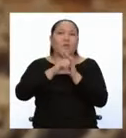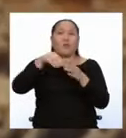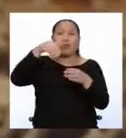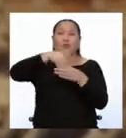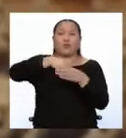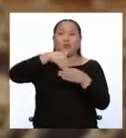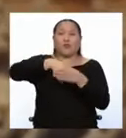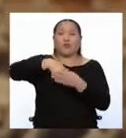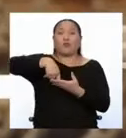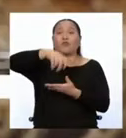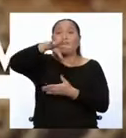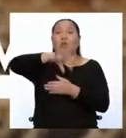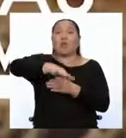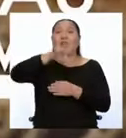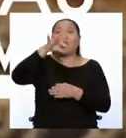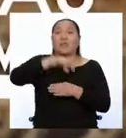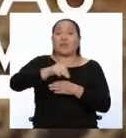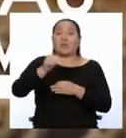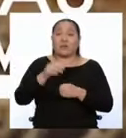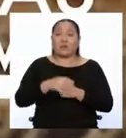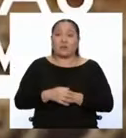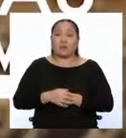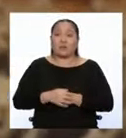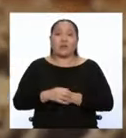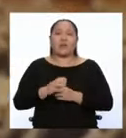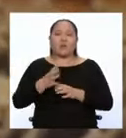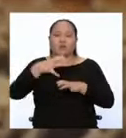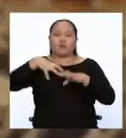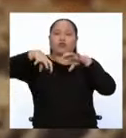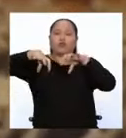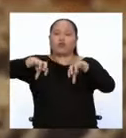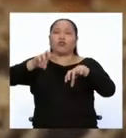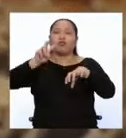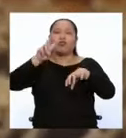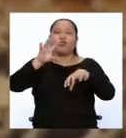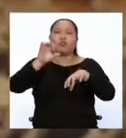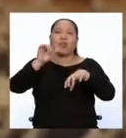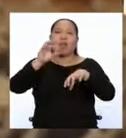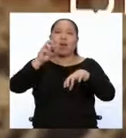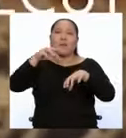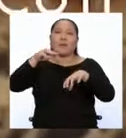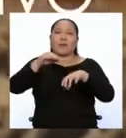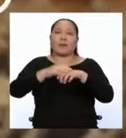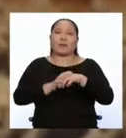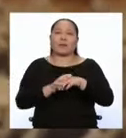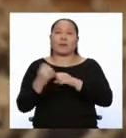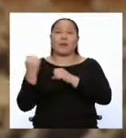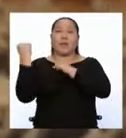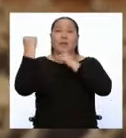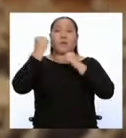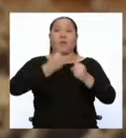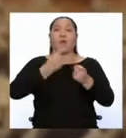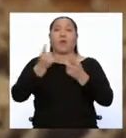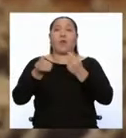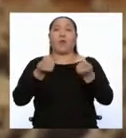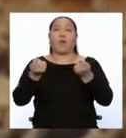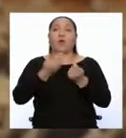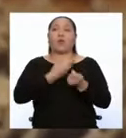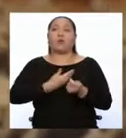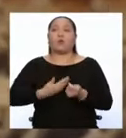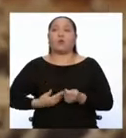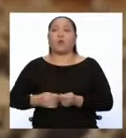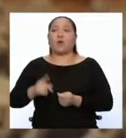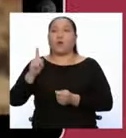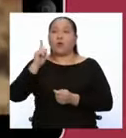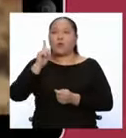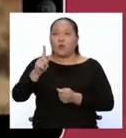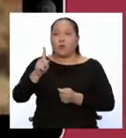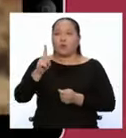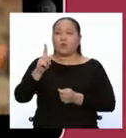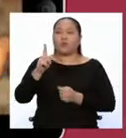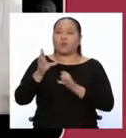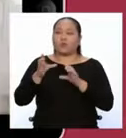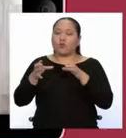Además, se crearon dos cámaras legislativas y el poder ejecutivo recayó en un directorio.